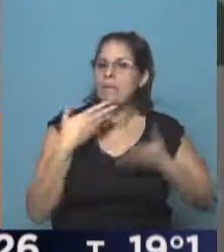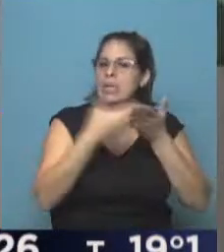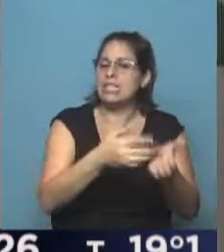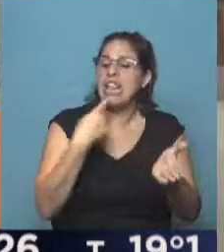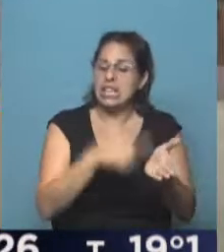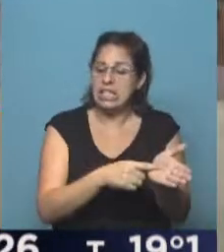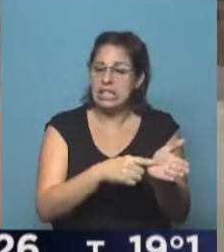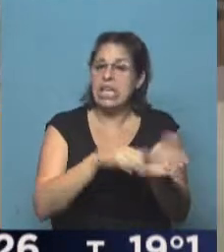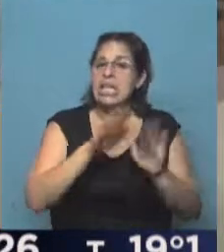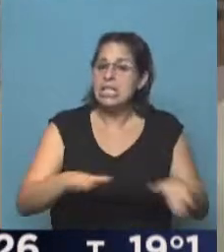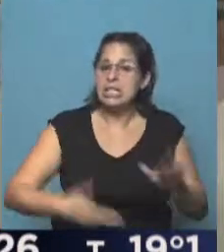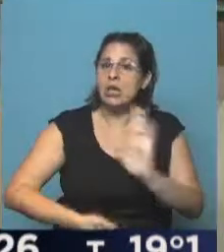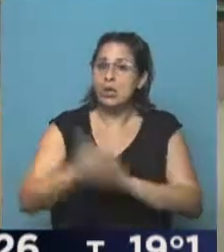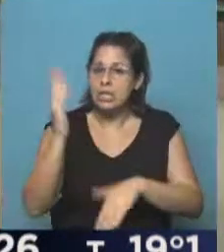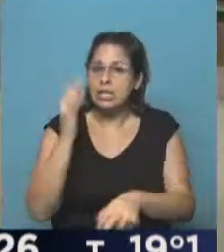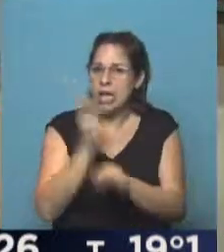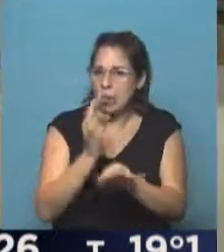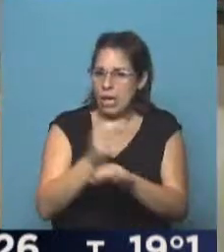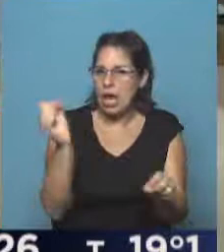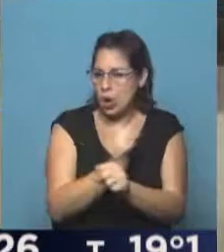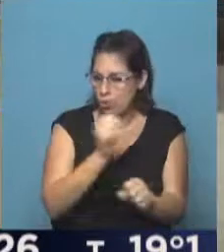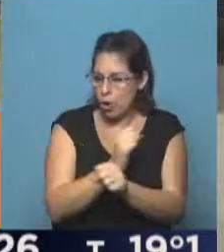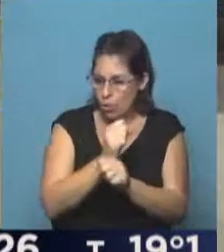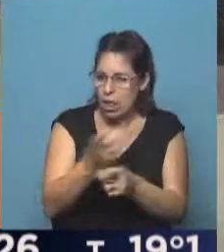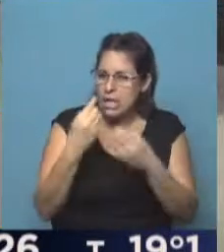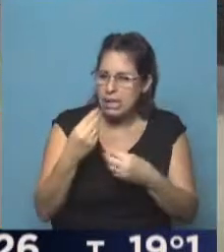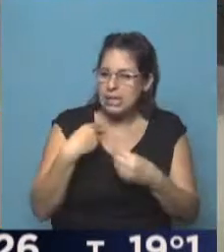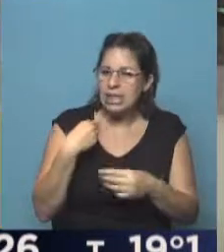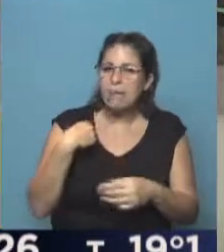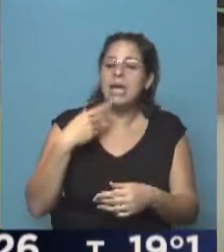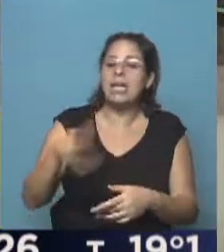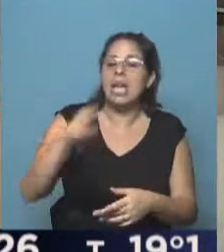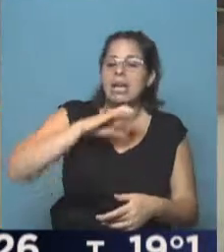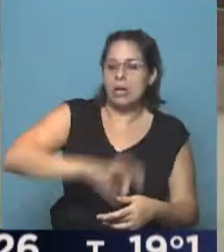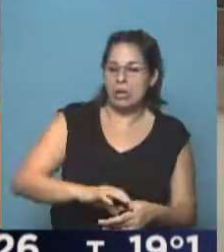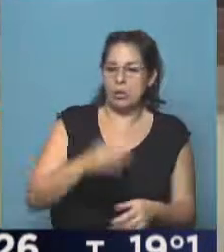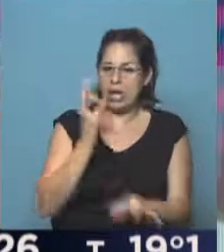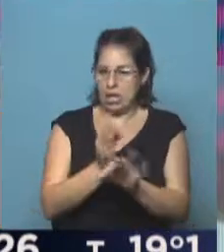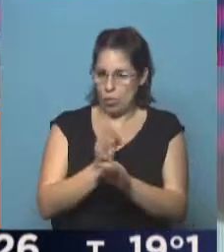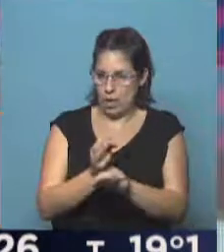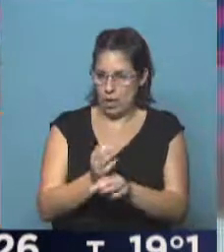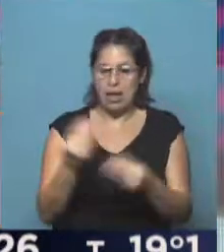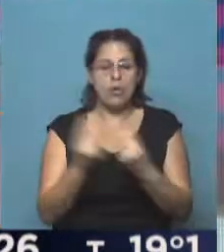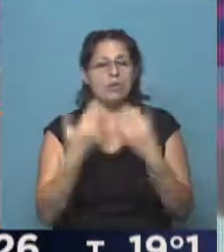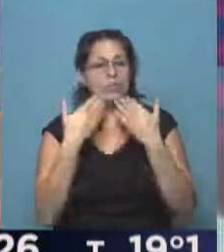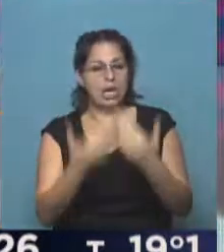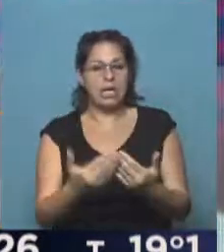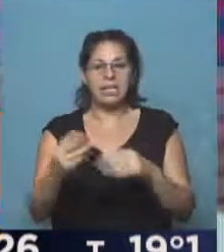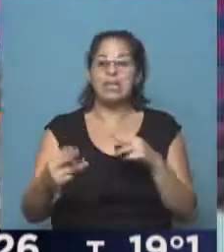certifica que los niños están yendo a la escuela. Que esta es una condición para poder seguir cobrando la escolaridad. Perfecto. Bueno, muchísimas gracias, Emilio. Emilio. favor, gracias a ustedes. la semana